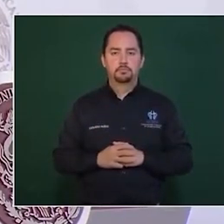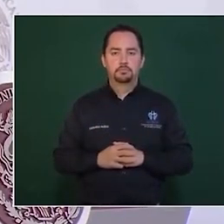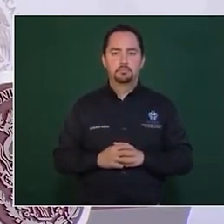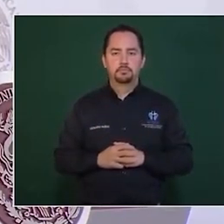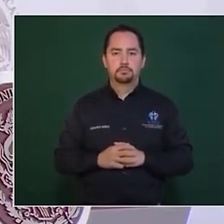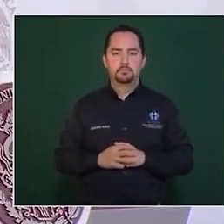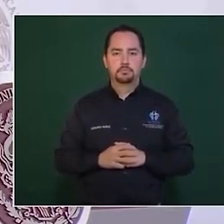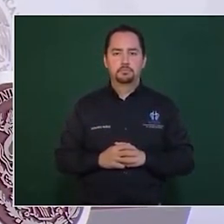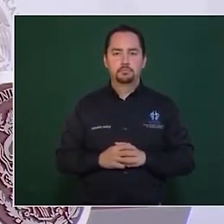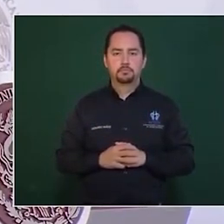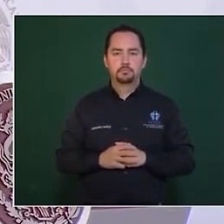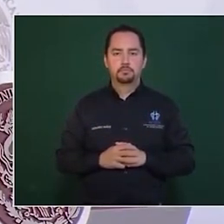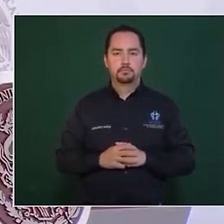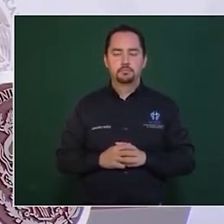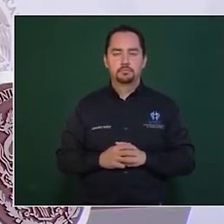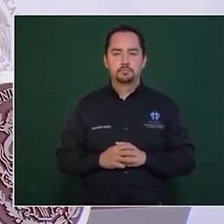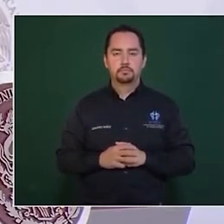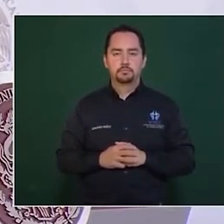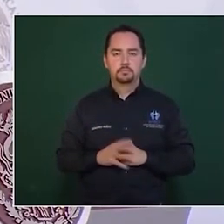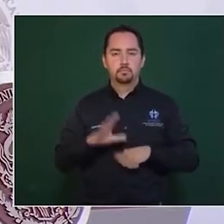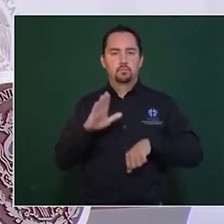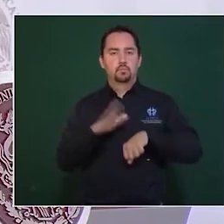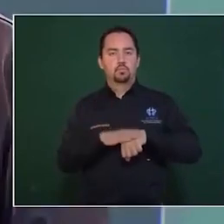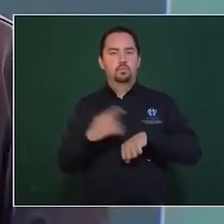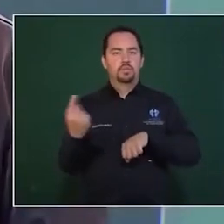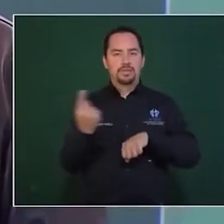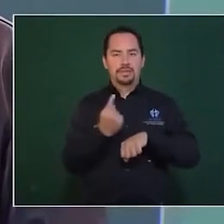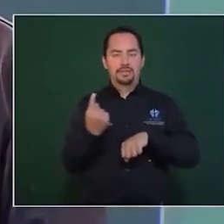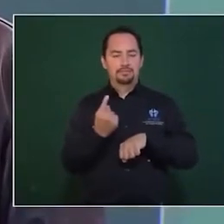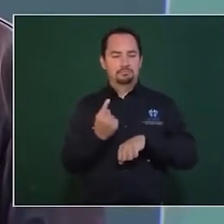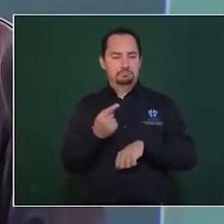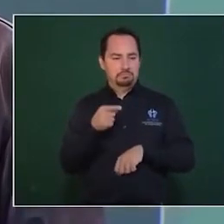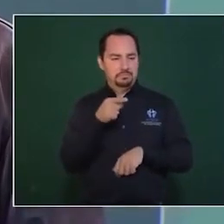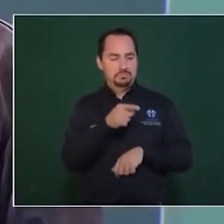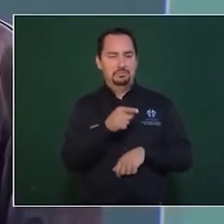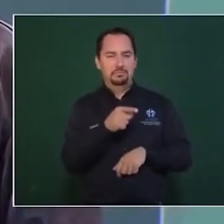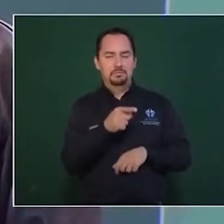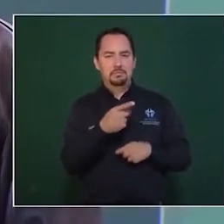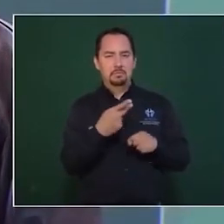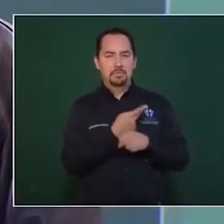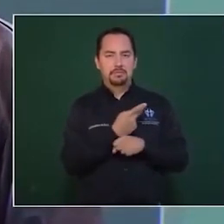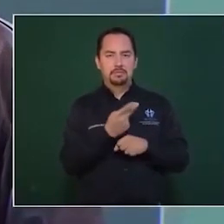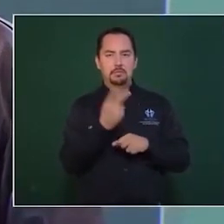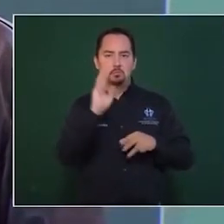¿por qué es este fenómeno de migración mundial?